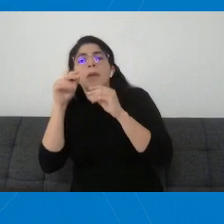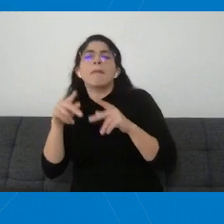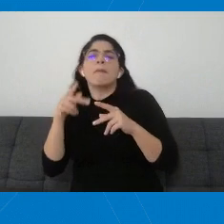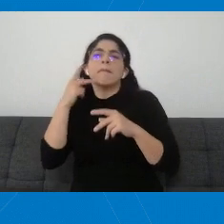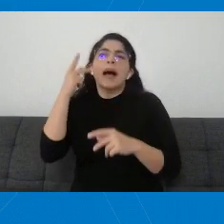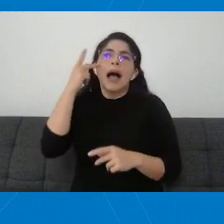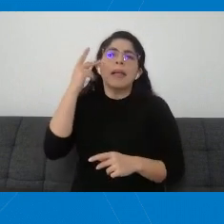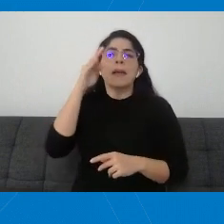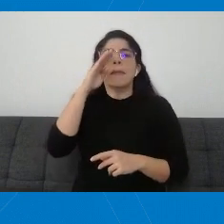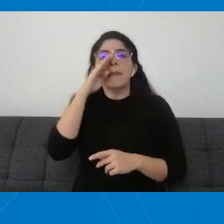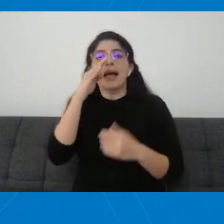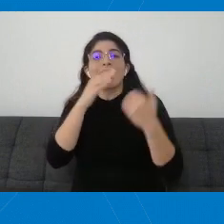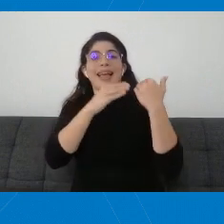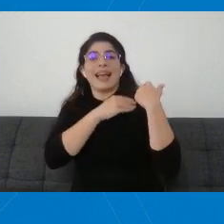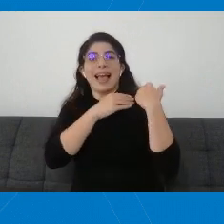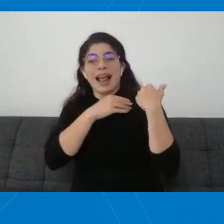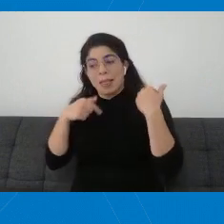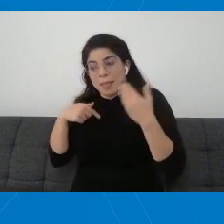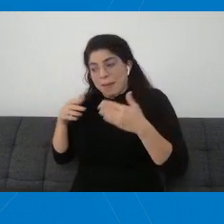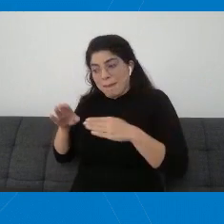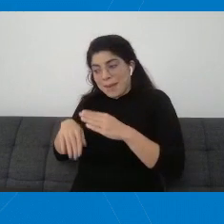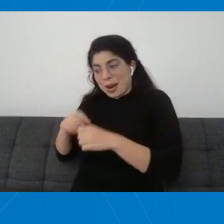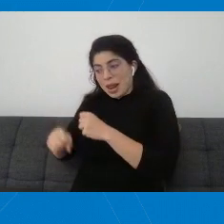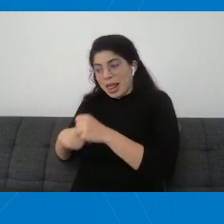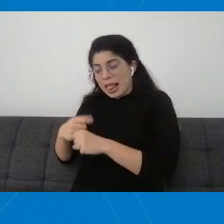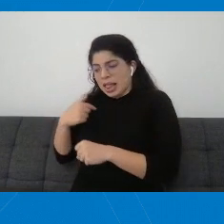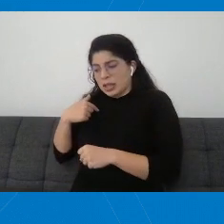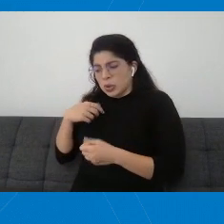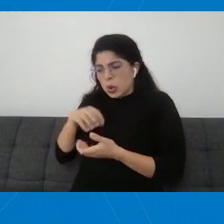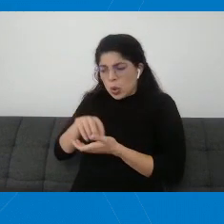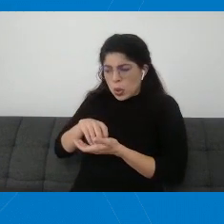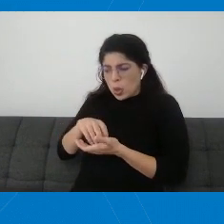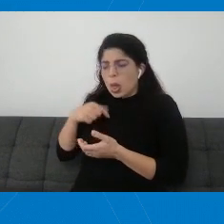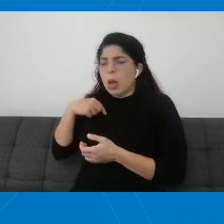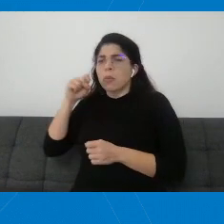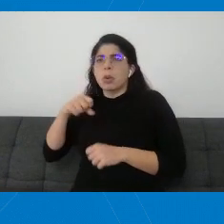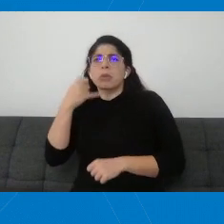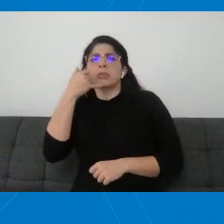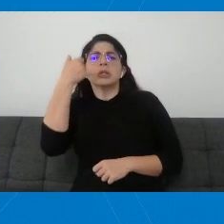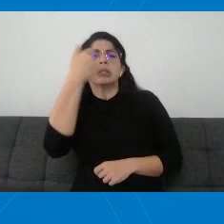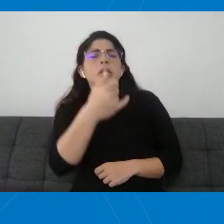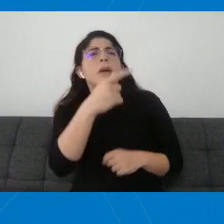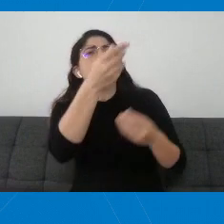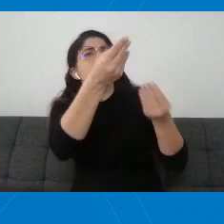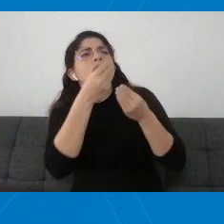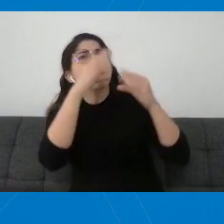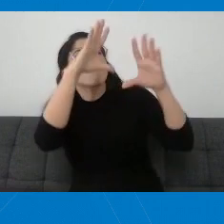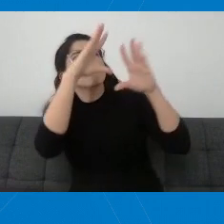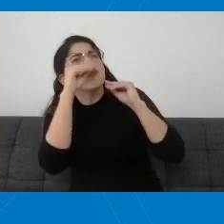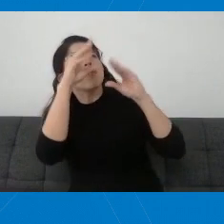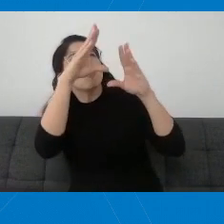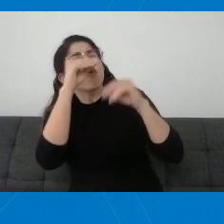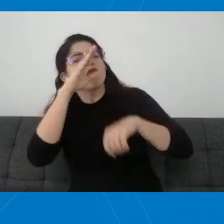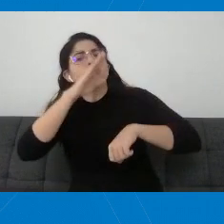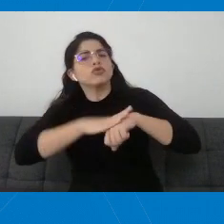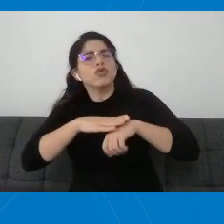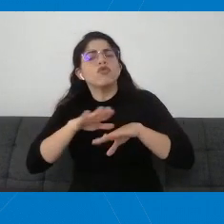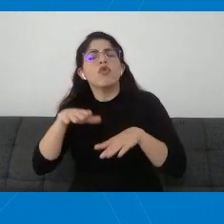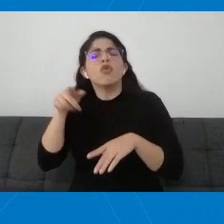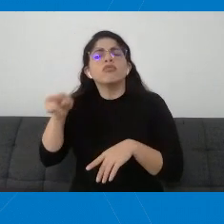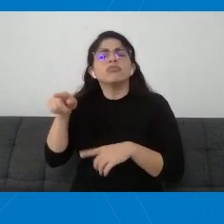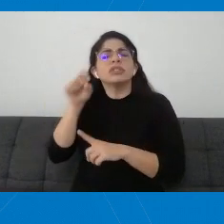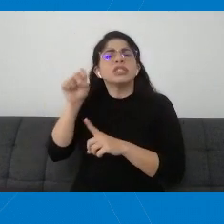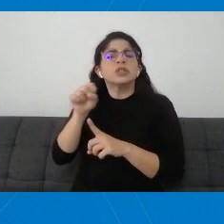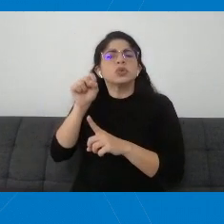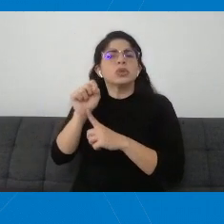las personas menores de edad sobre la situación y de la vacunación. En ese